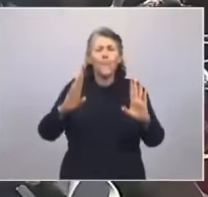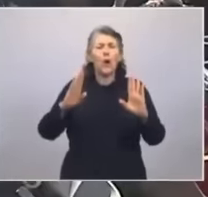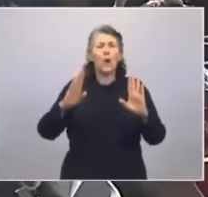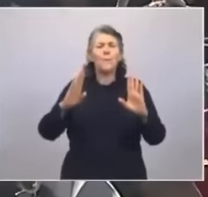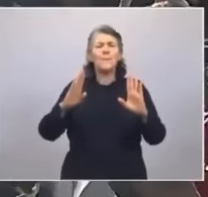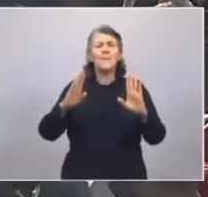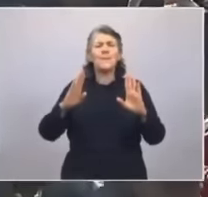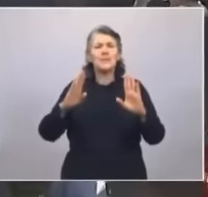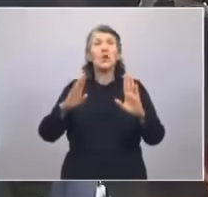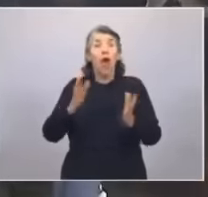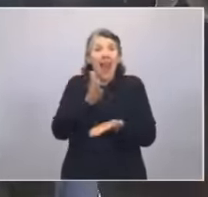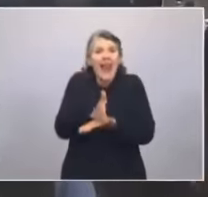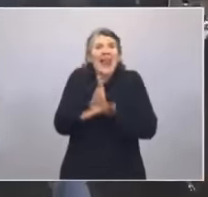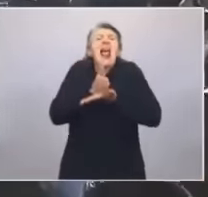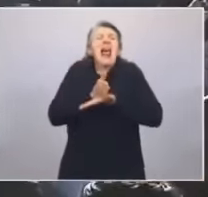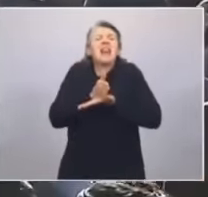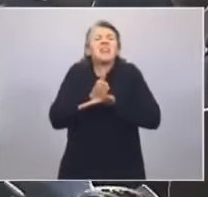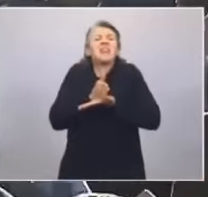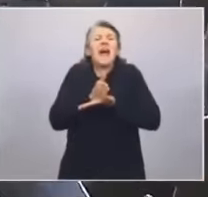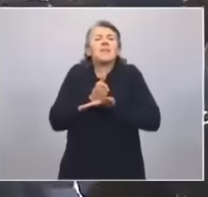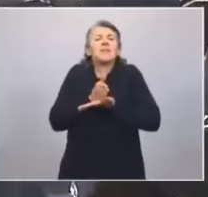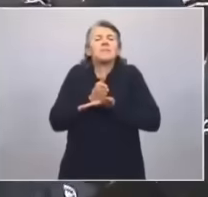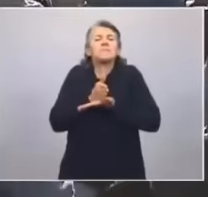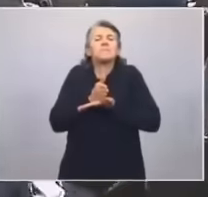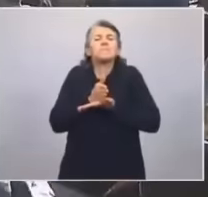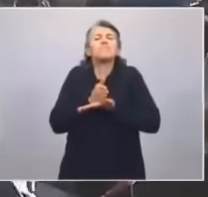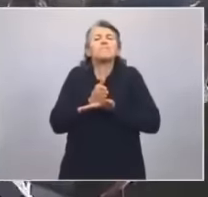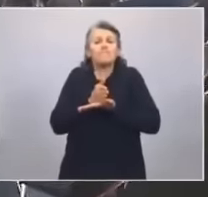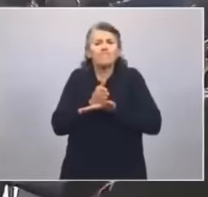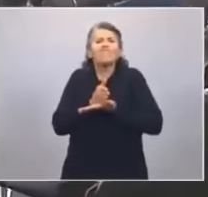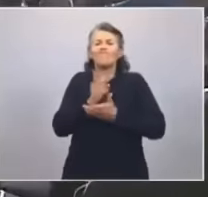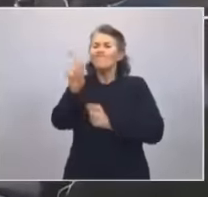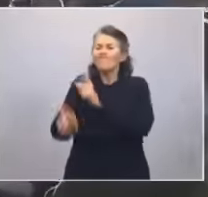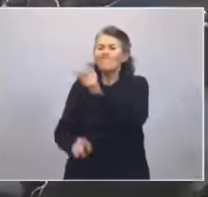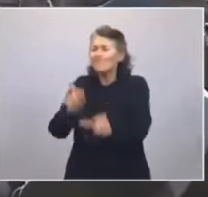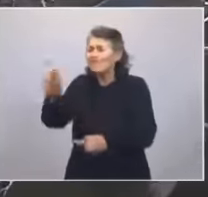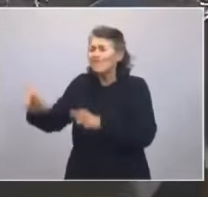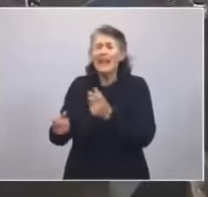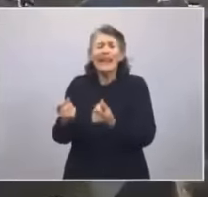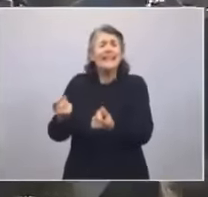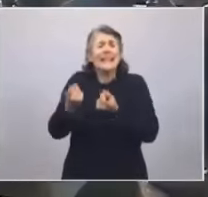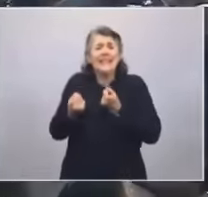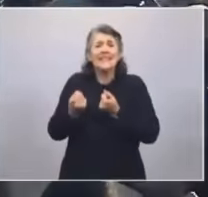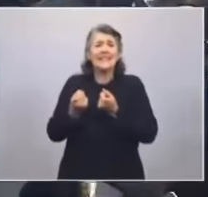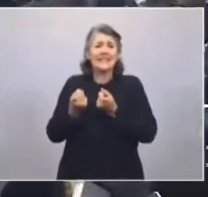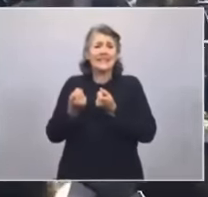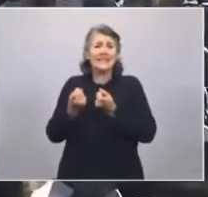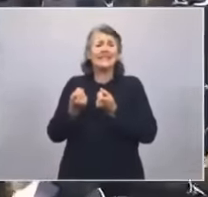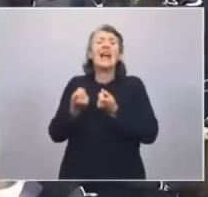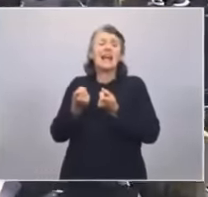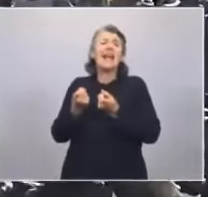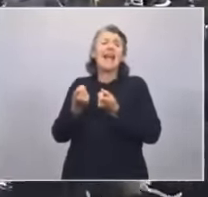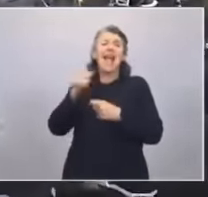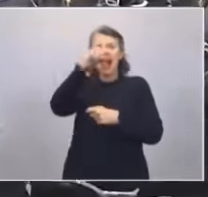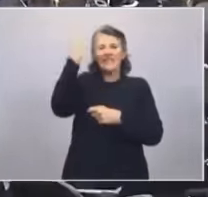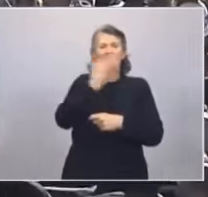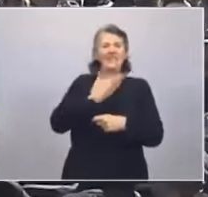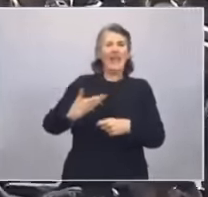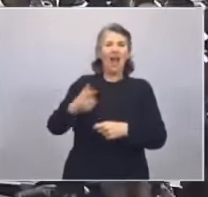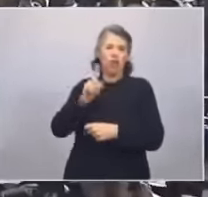nuestra lealtad con aquellos que más necesitan del Estado. creemos